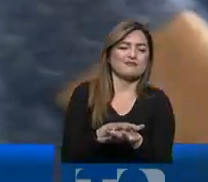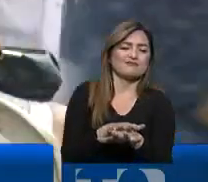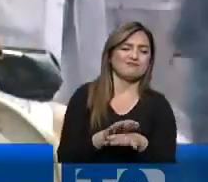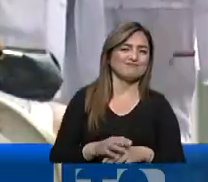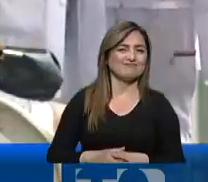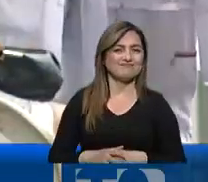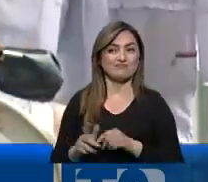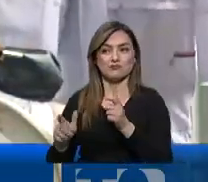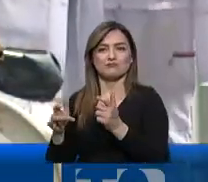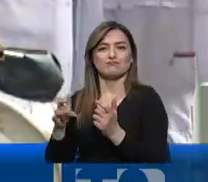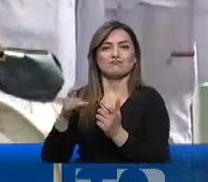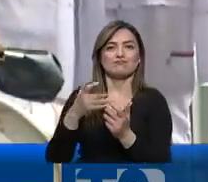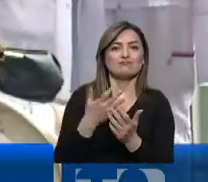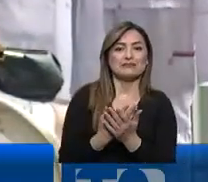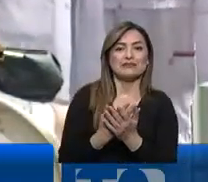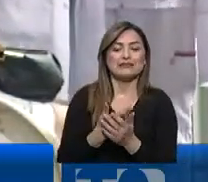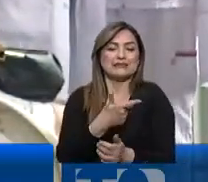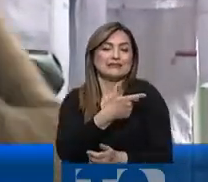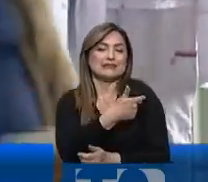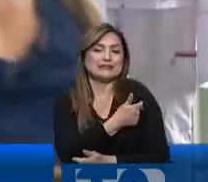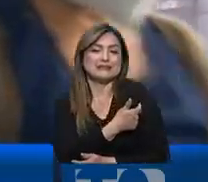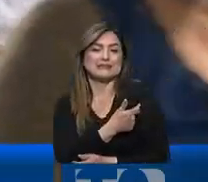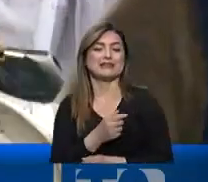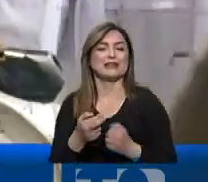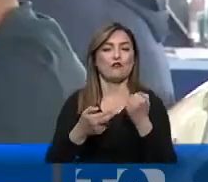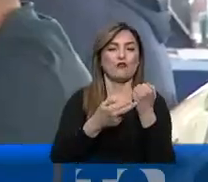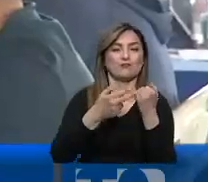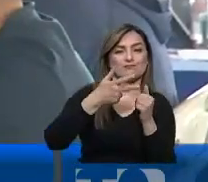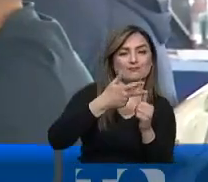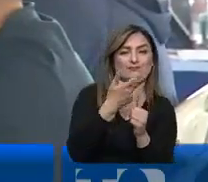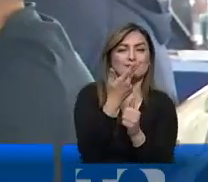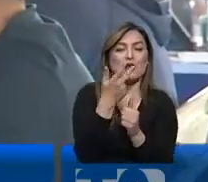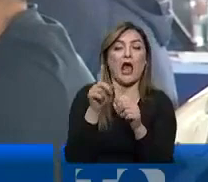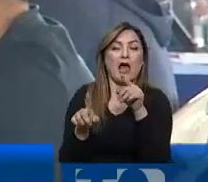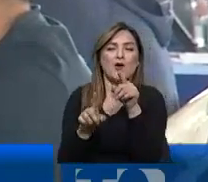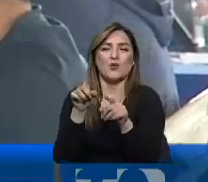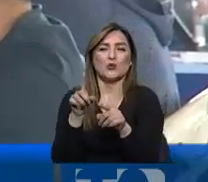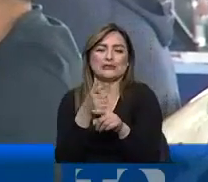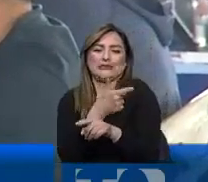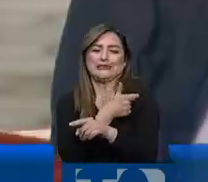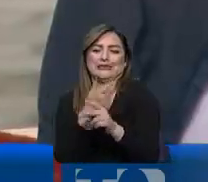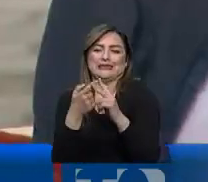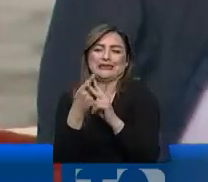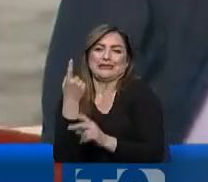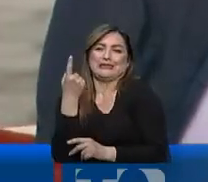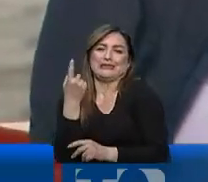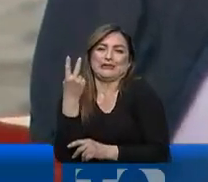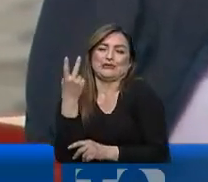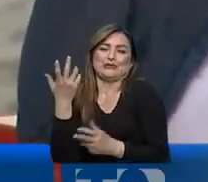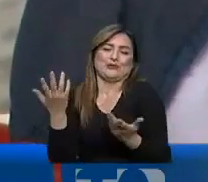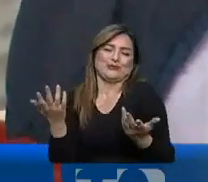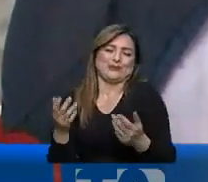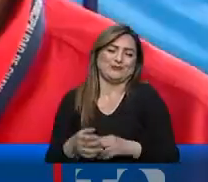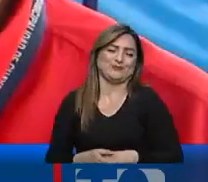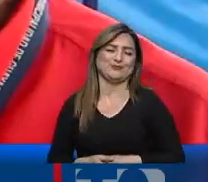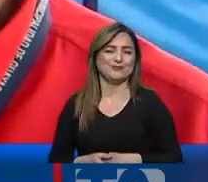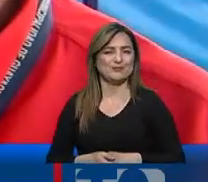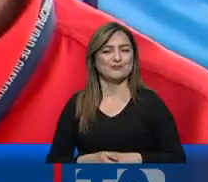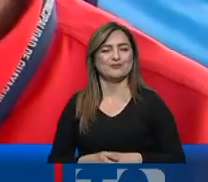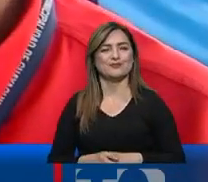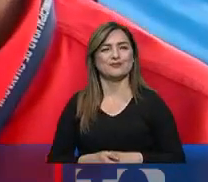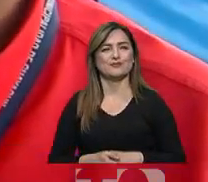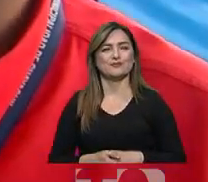Siguen llegando personas buscando aplicarse las dosis de refuerzo y otros que buscan iniciar con el esquema de inmunización.